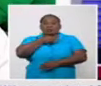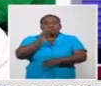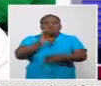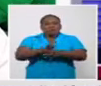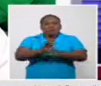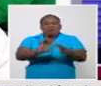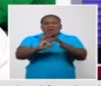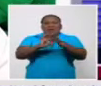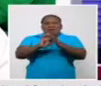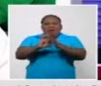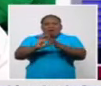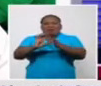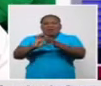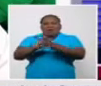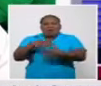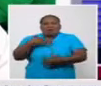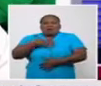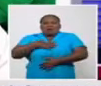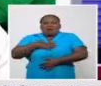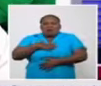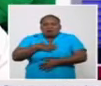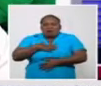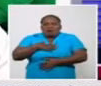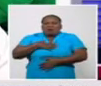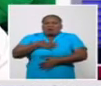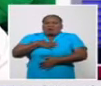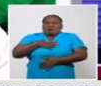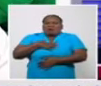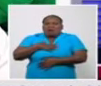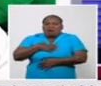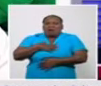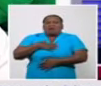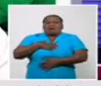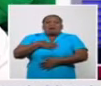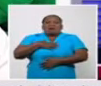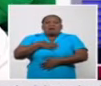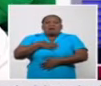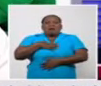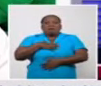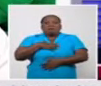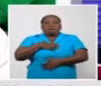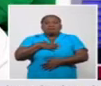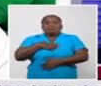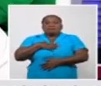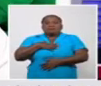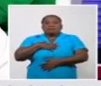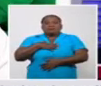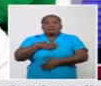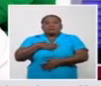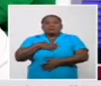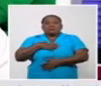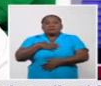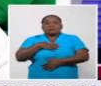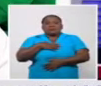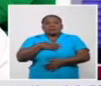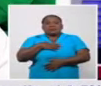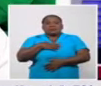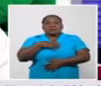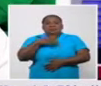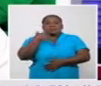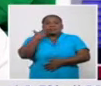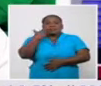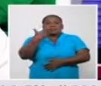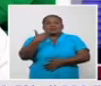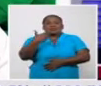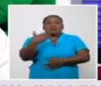manifestaciones respiratorias. Fue necesario hacer modificaciones en el